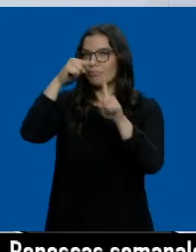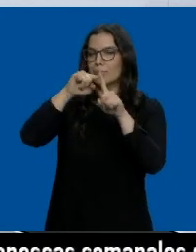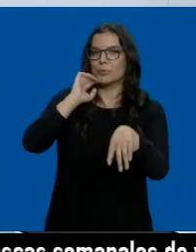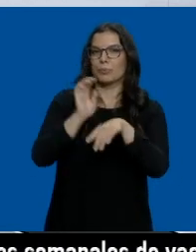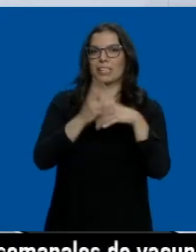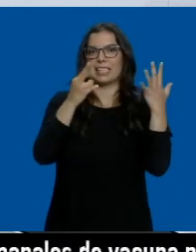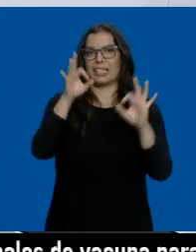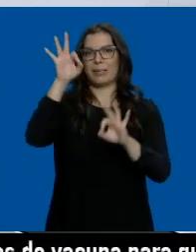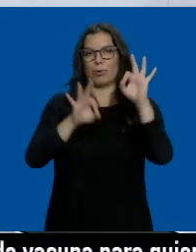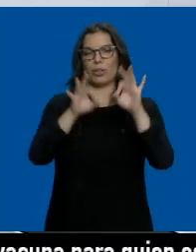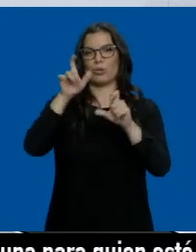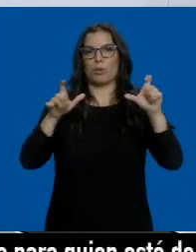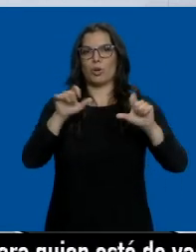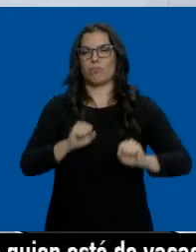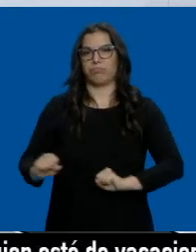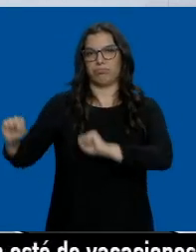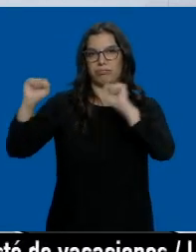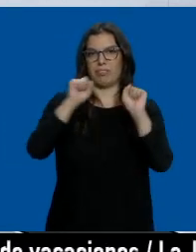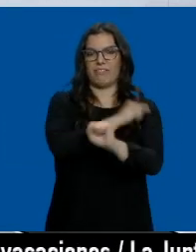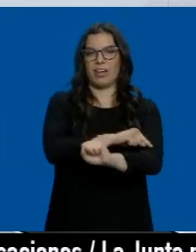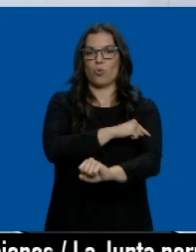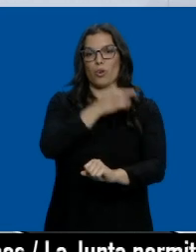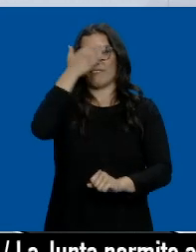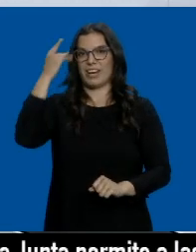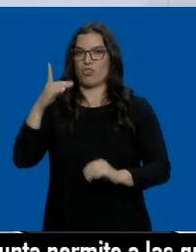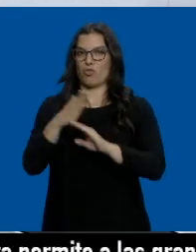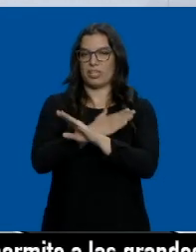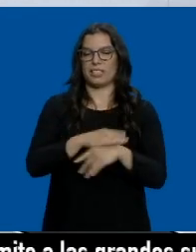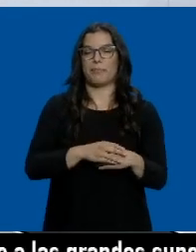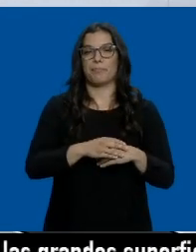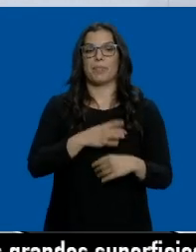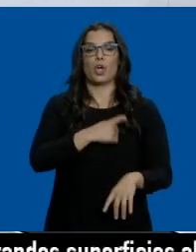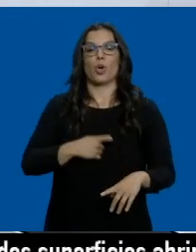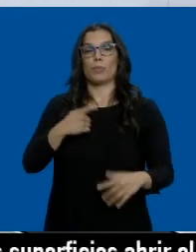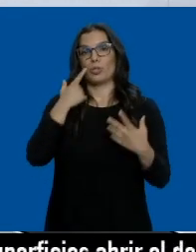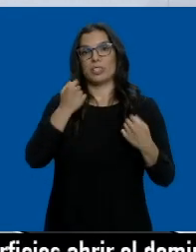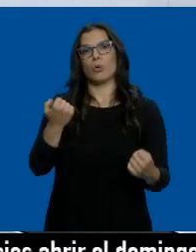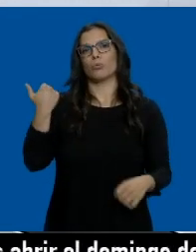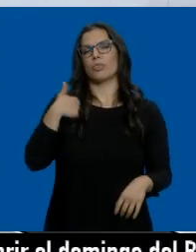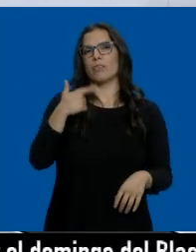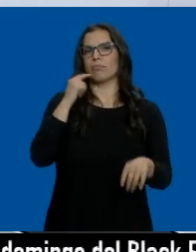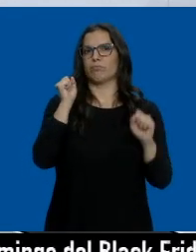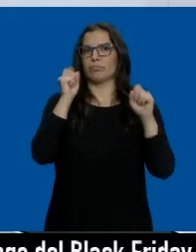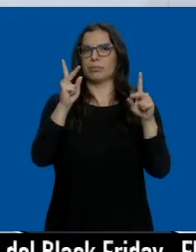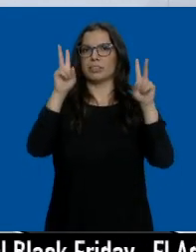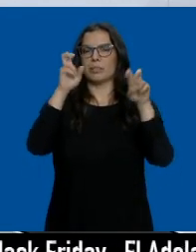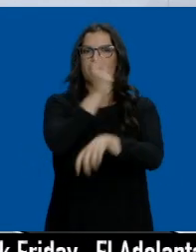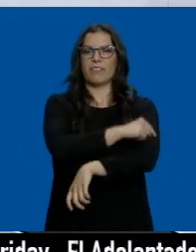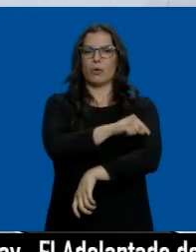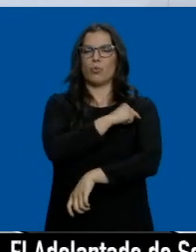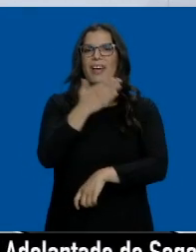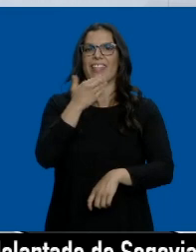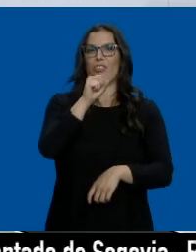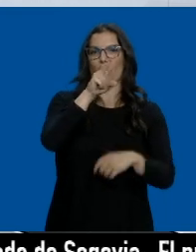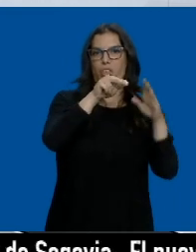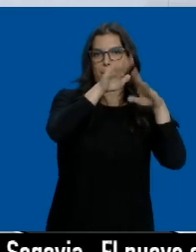70% de la población vacunada antes de que se acabe el verano. La Comisión de Salud ha dado ya luz verde a la vacunación de los mayores